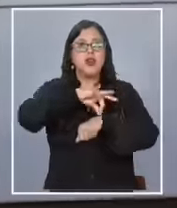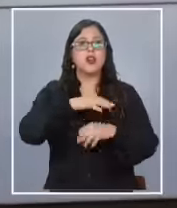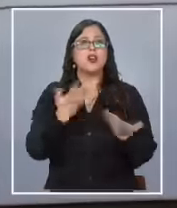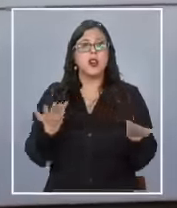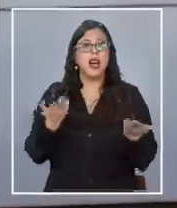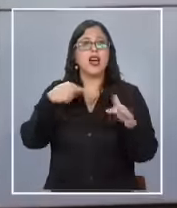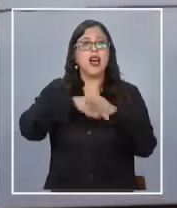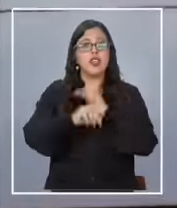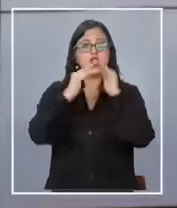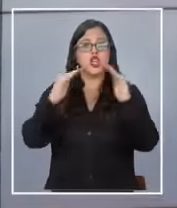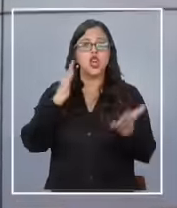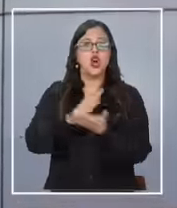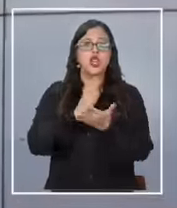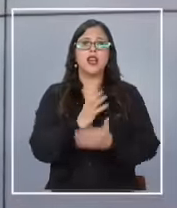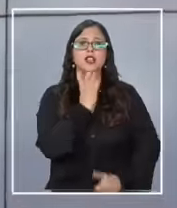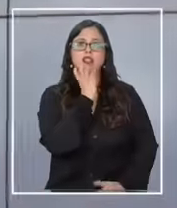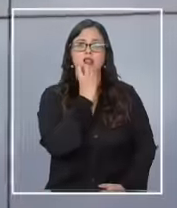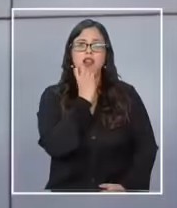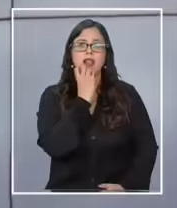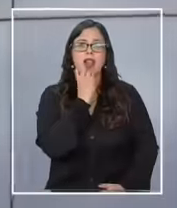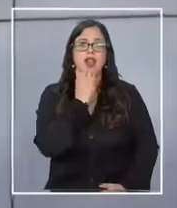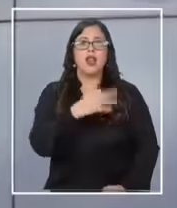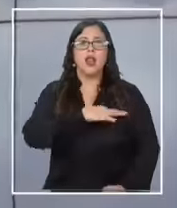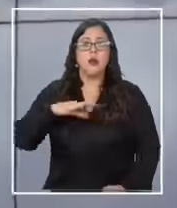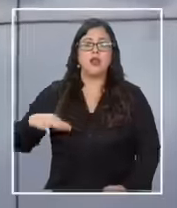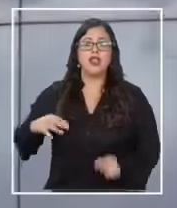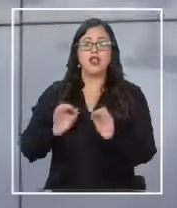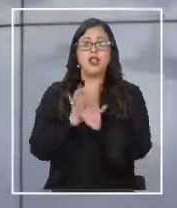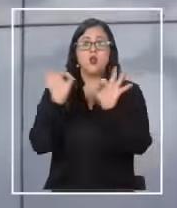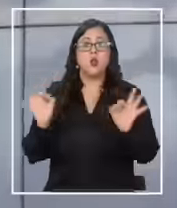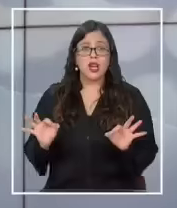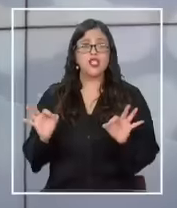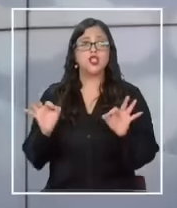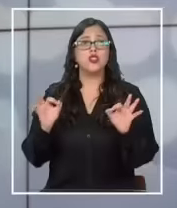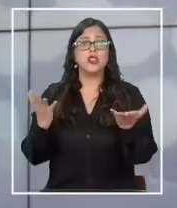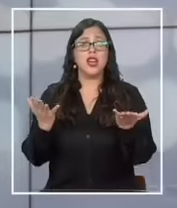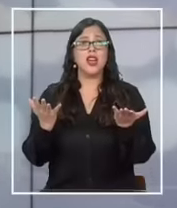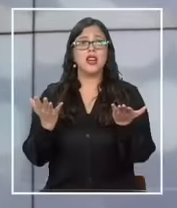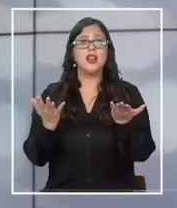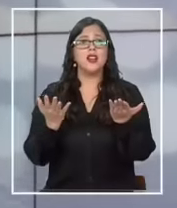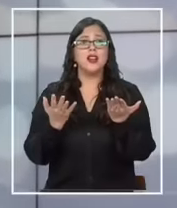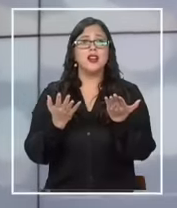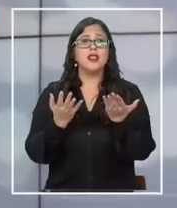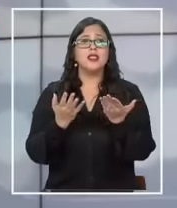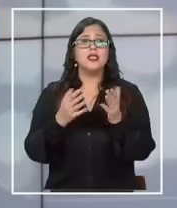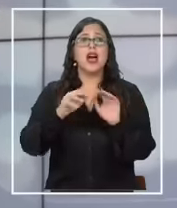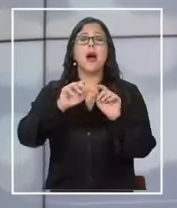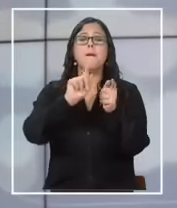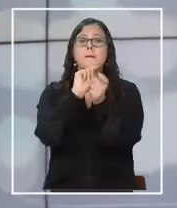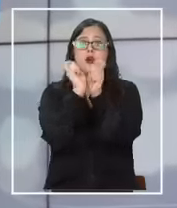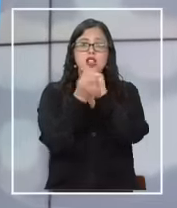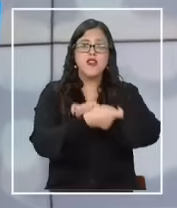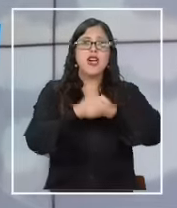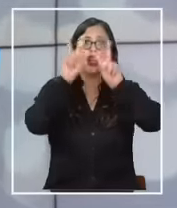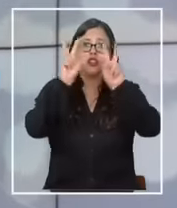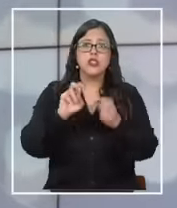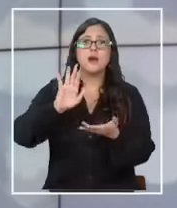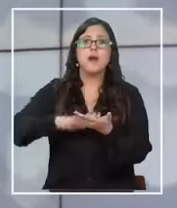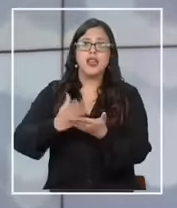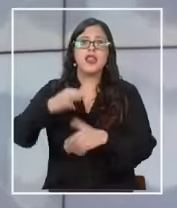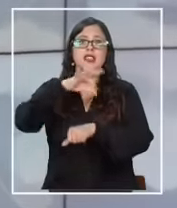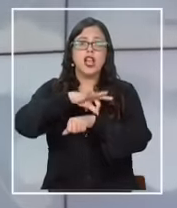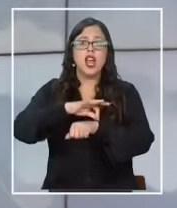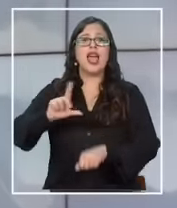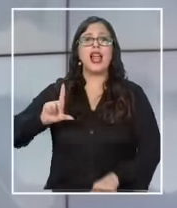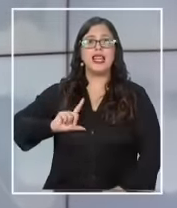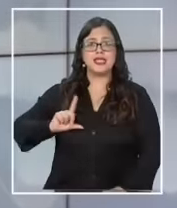al interior de una escuela en Antofagasta el ministro de educación se abrió a modificar la orientación de los operativos sanitarios en